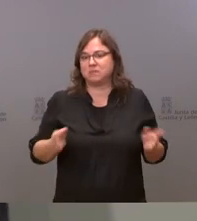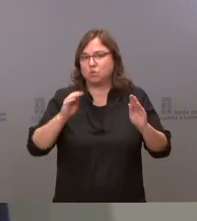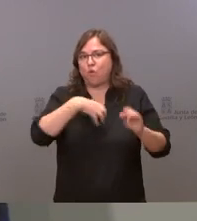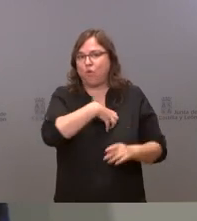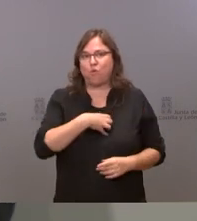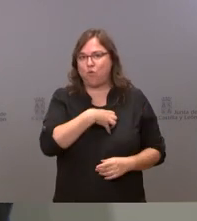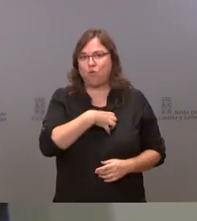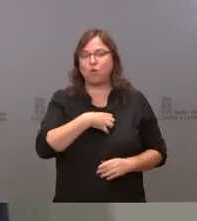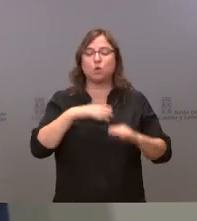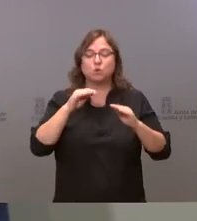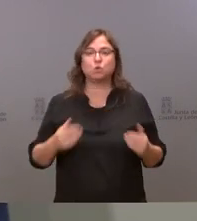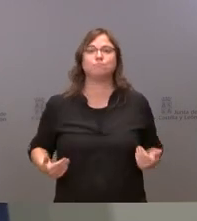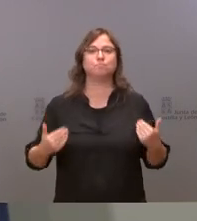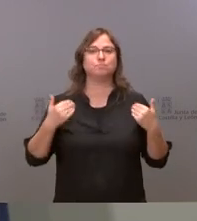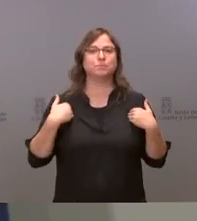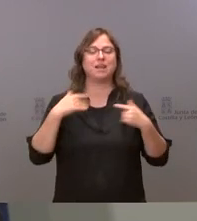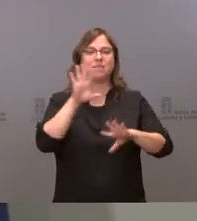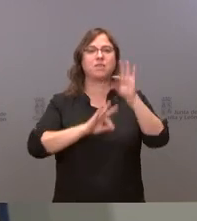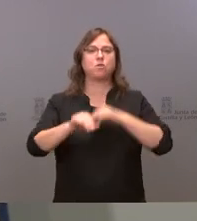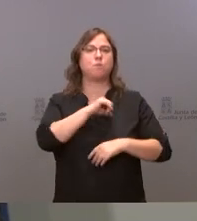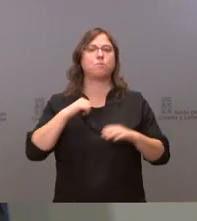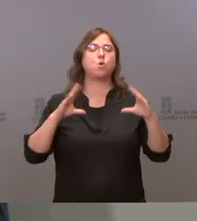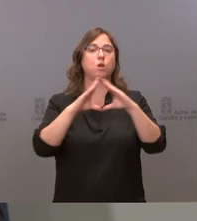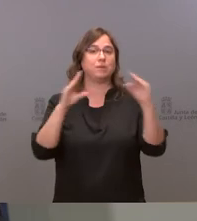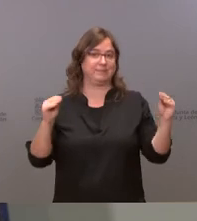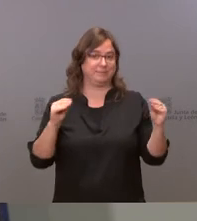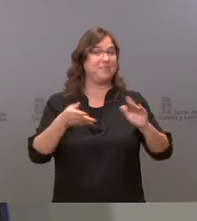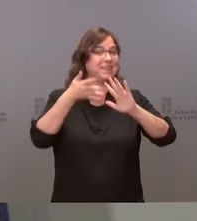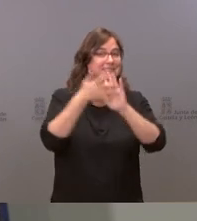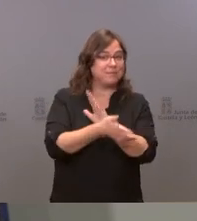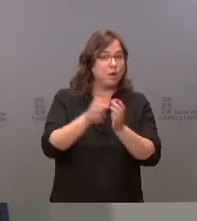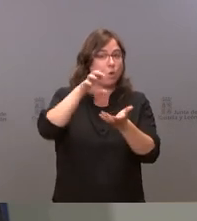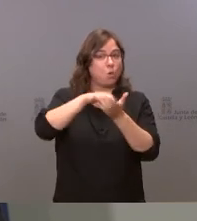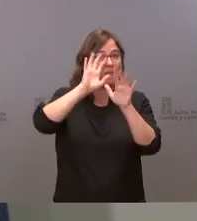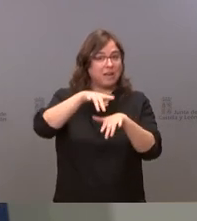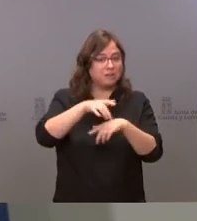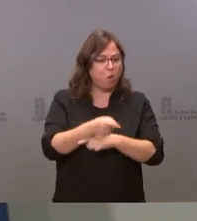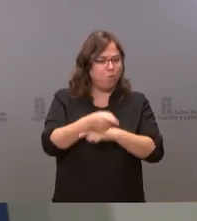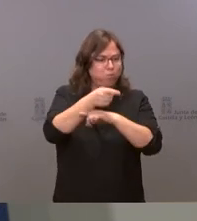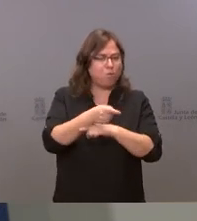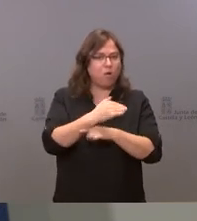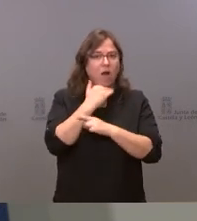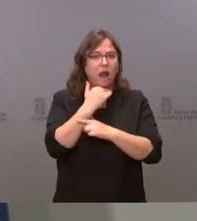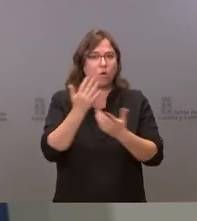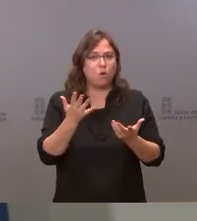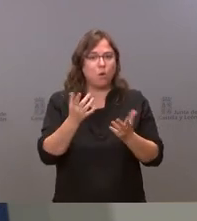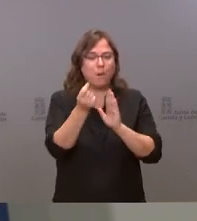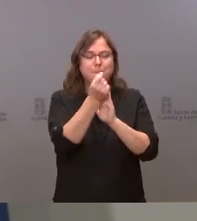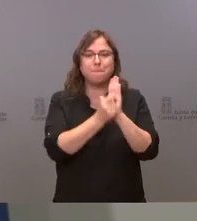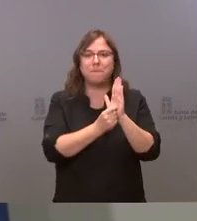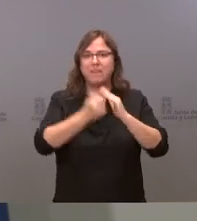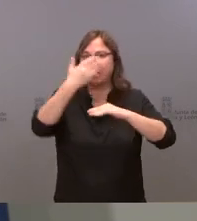dentro de la autonomía universitaria por tanto la Junta de Castilla y León no ha puesto no tiene ninguna medida